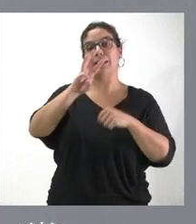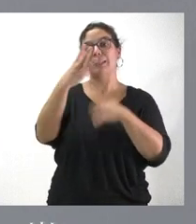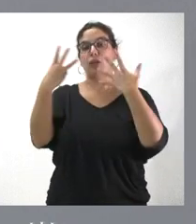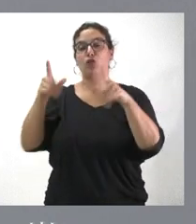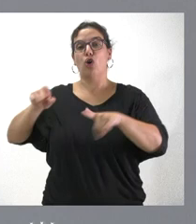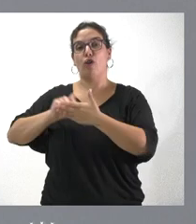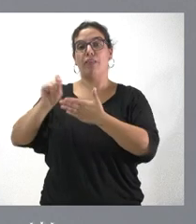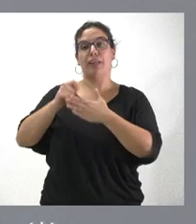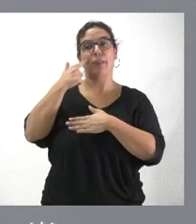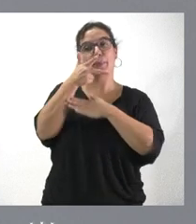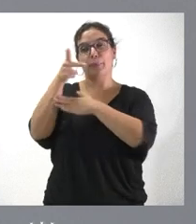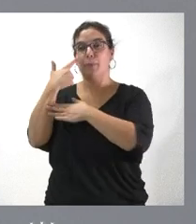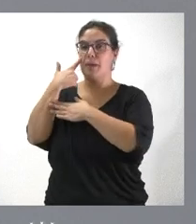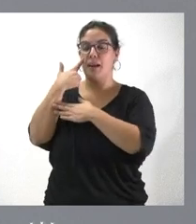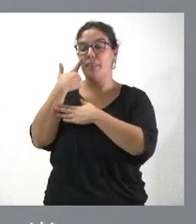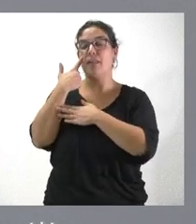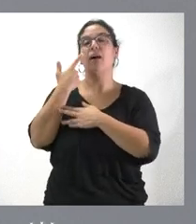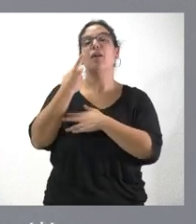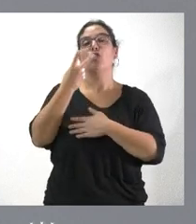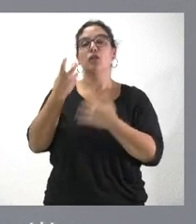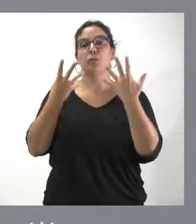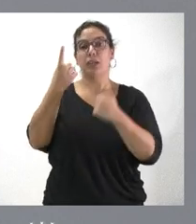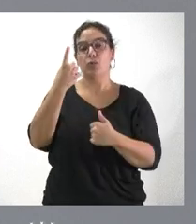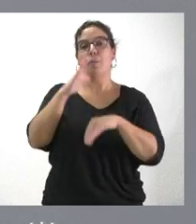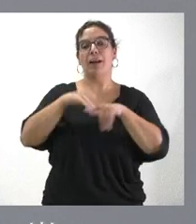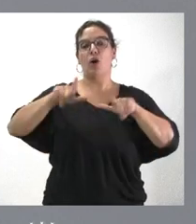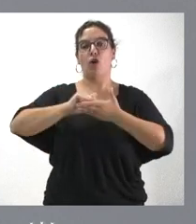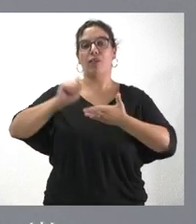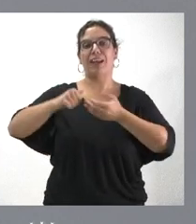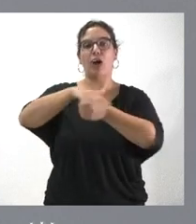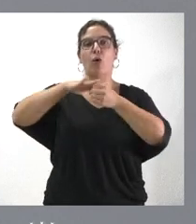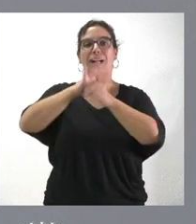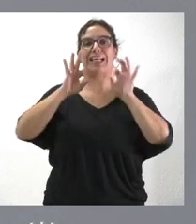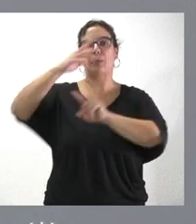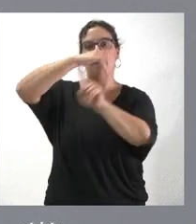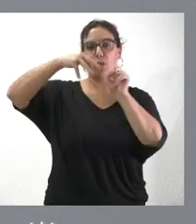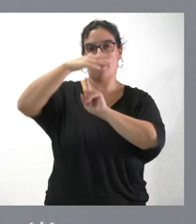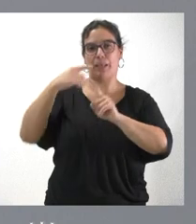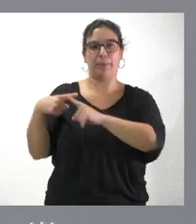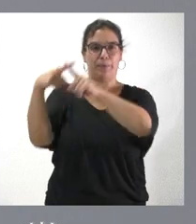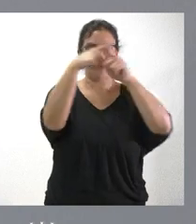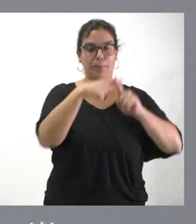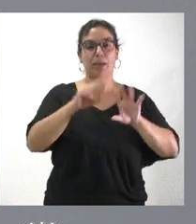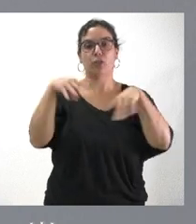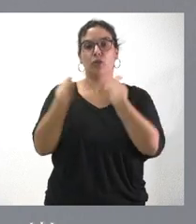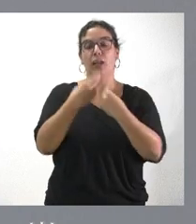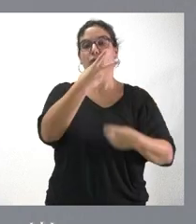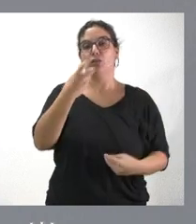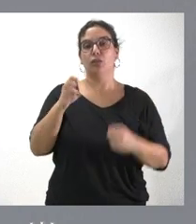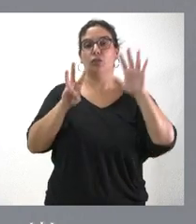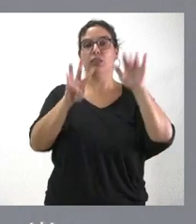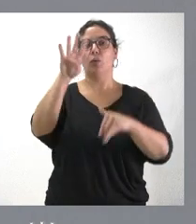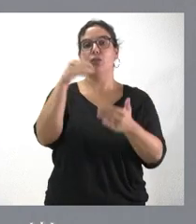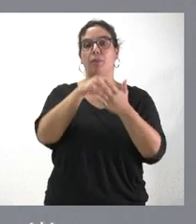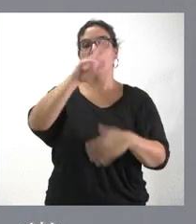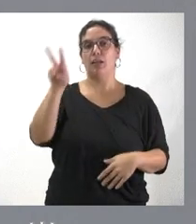de videovigilancia de incendios forestales y 291 para oficinas comarcales de medio ambiente. Son en total 284.000 euros